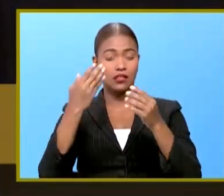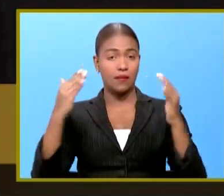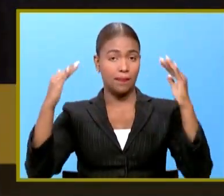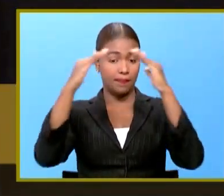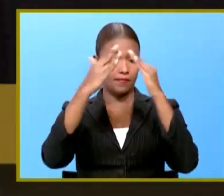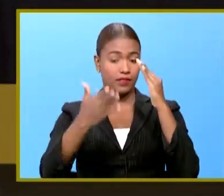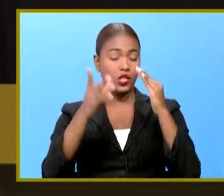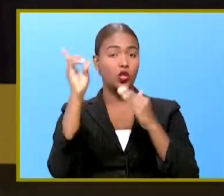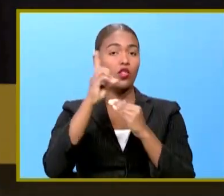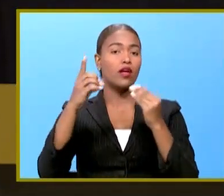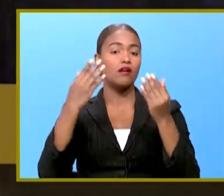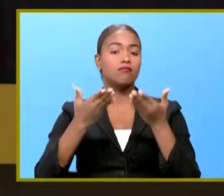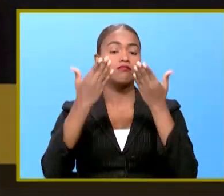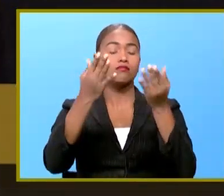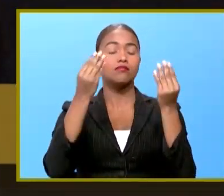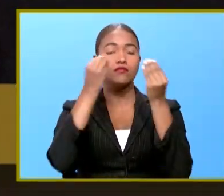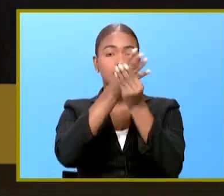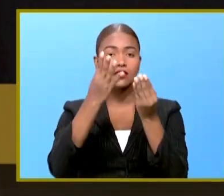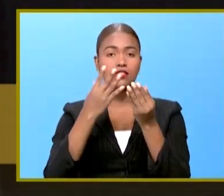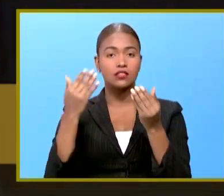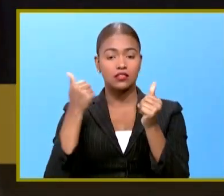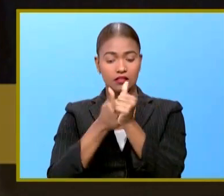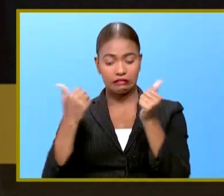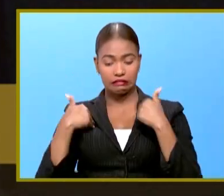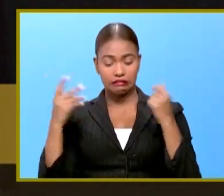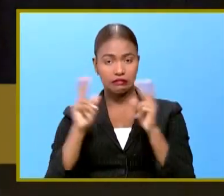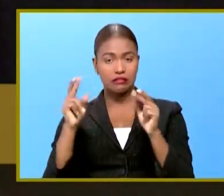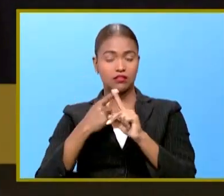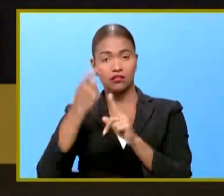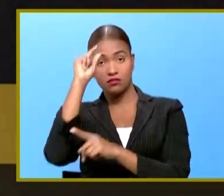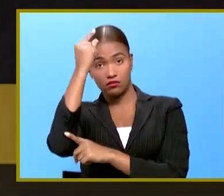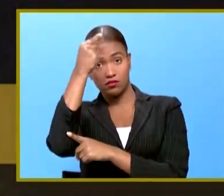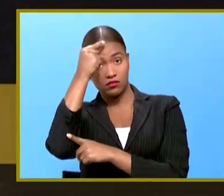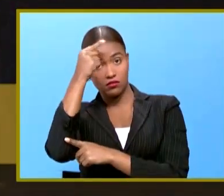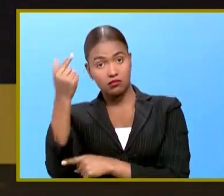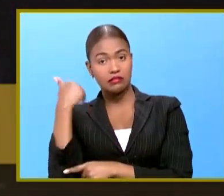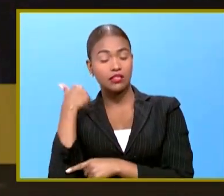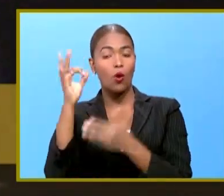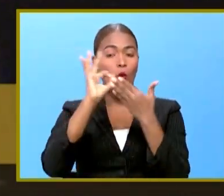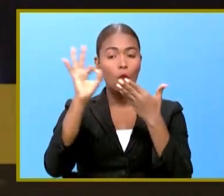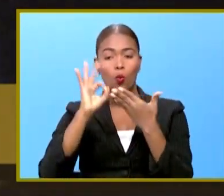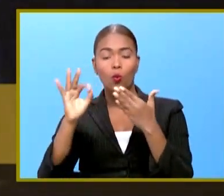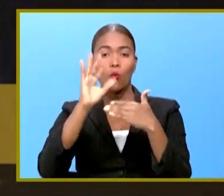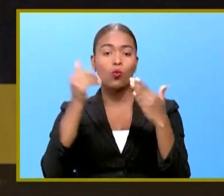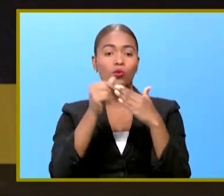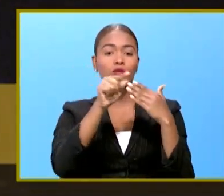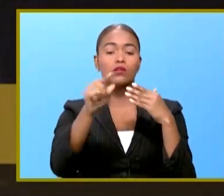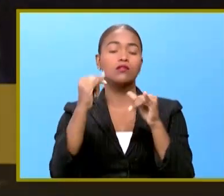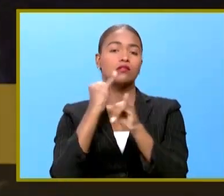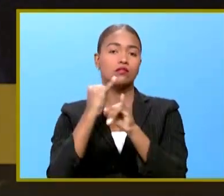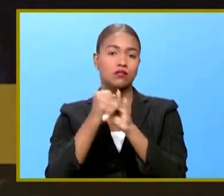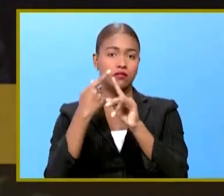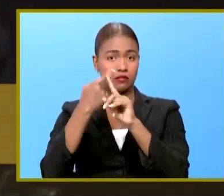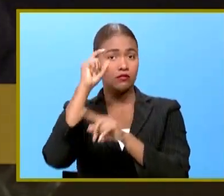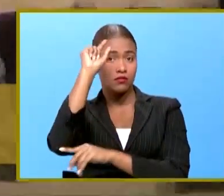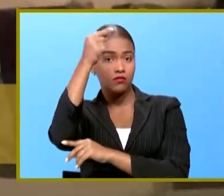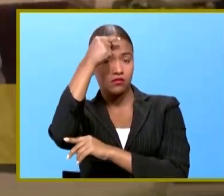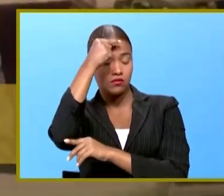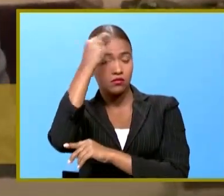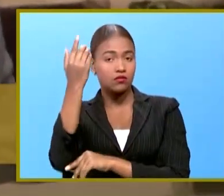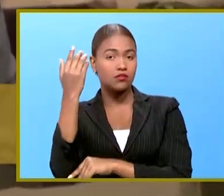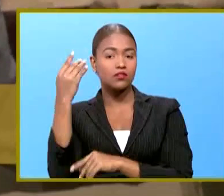donde se dio a conocer sobre la disposición del gobierno de auditar a todas las instituciones del Estado